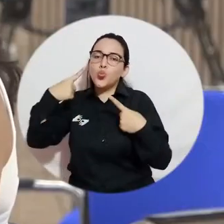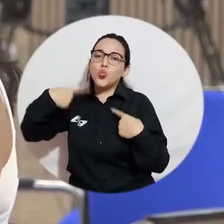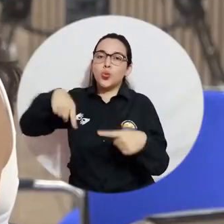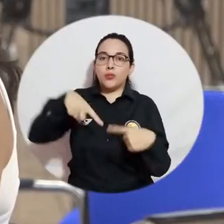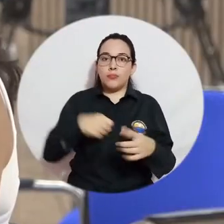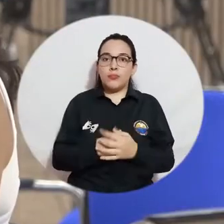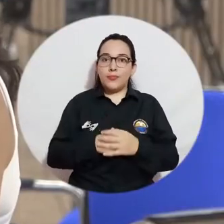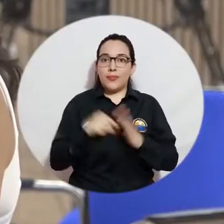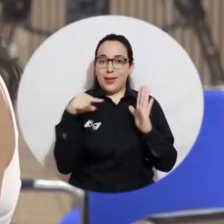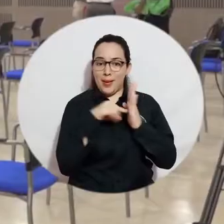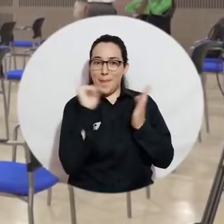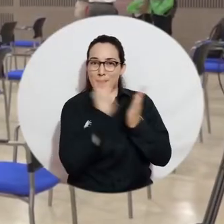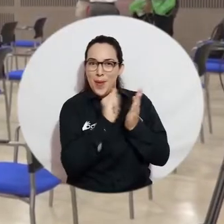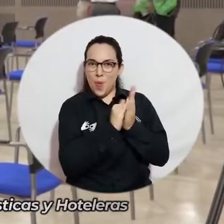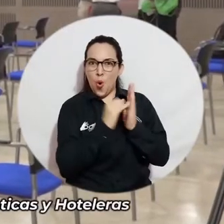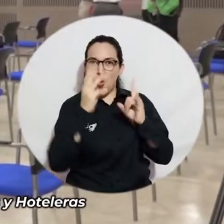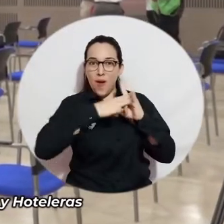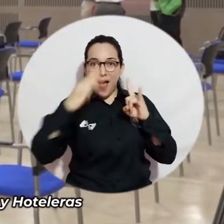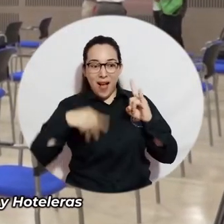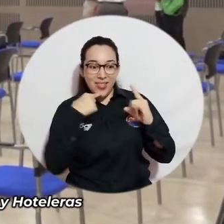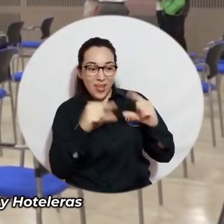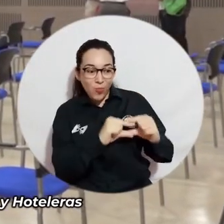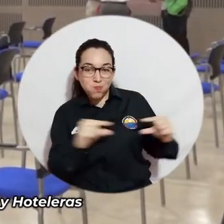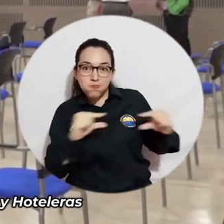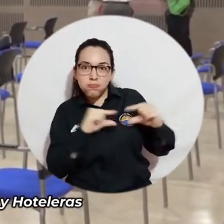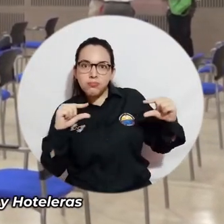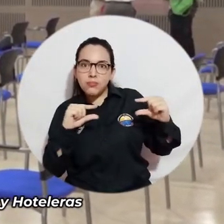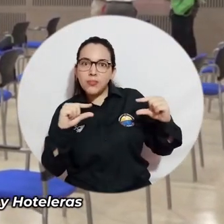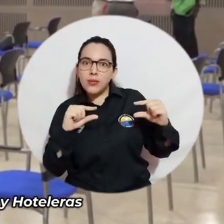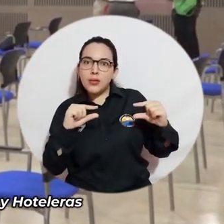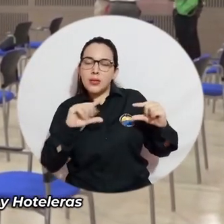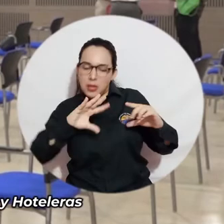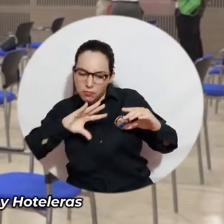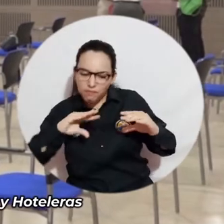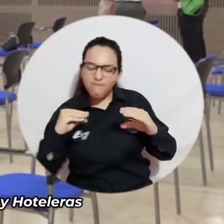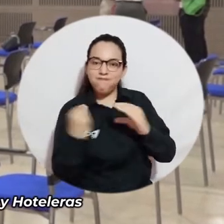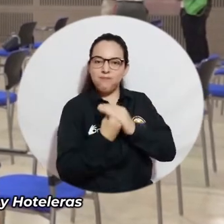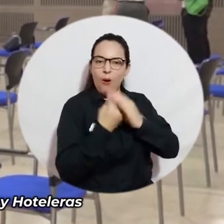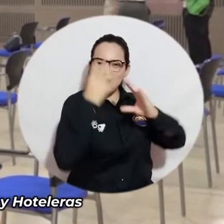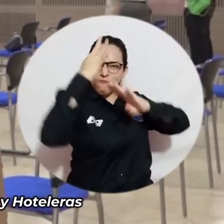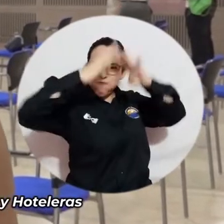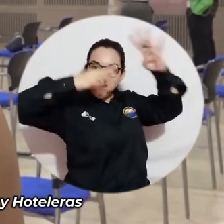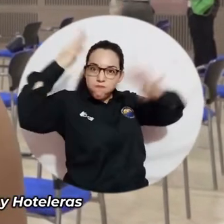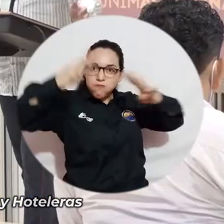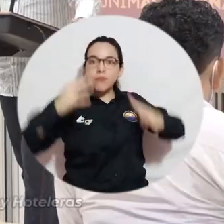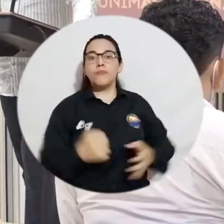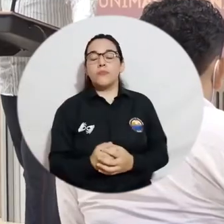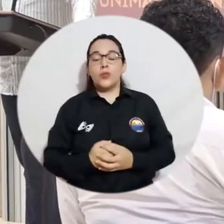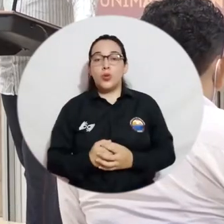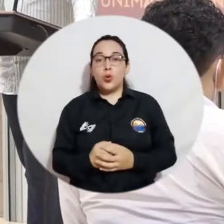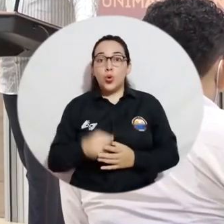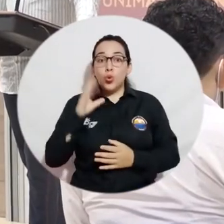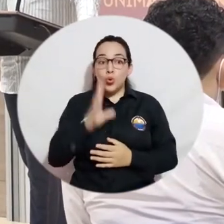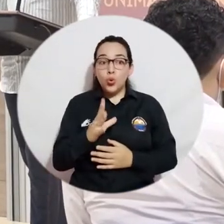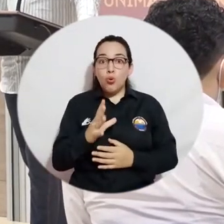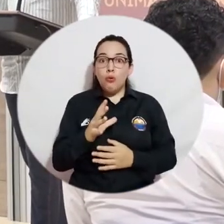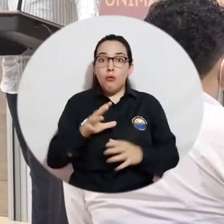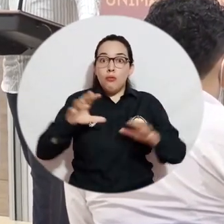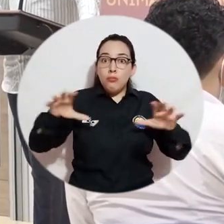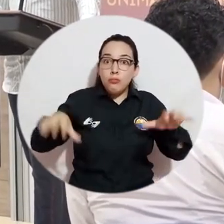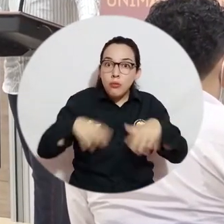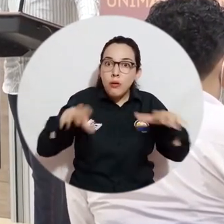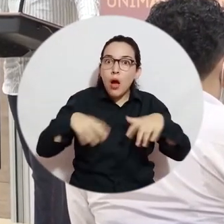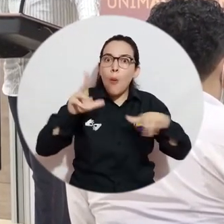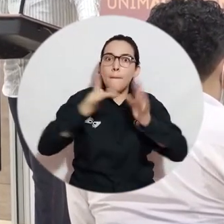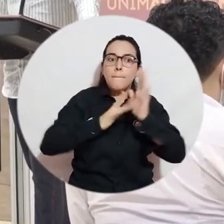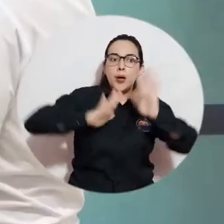turísticas. Así como lo dice el eslogan de nuestra universidad, es incluyente e innovadora. Durante el evento,